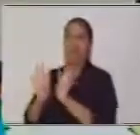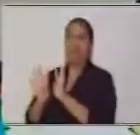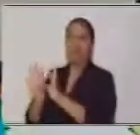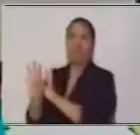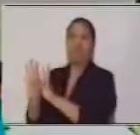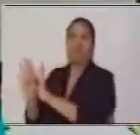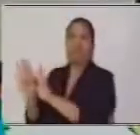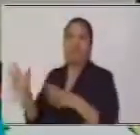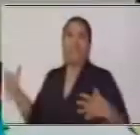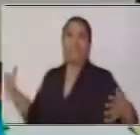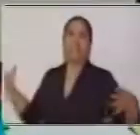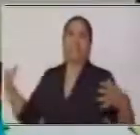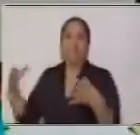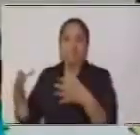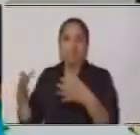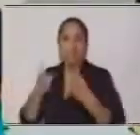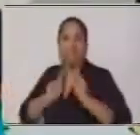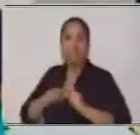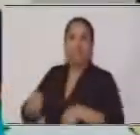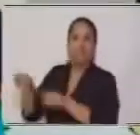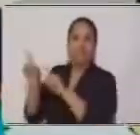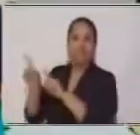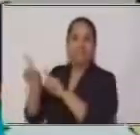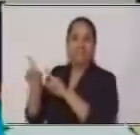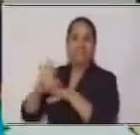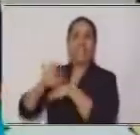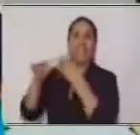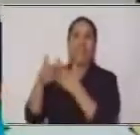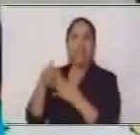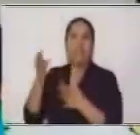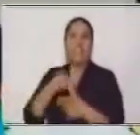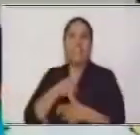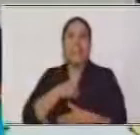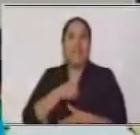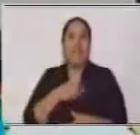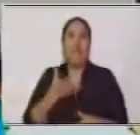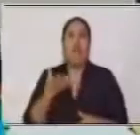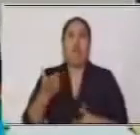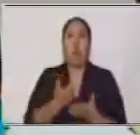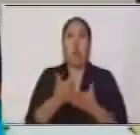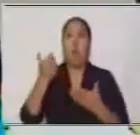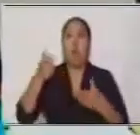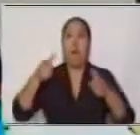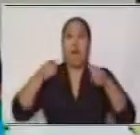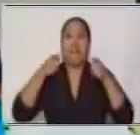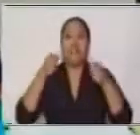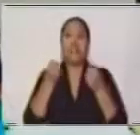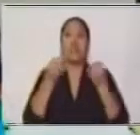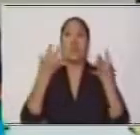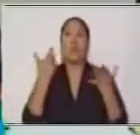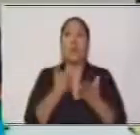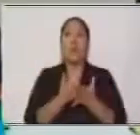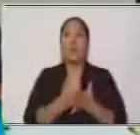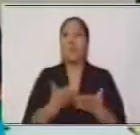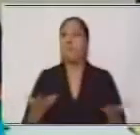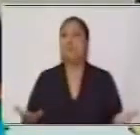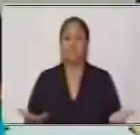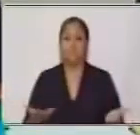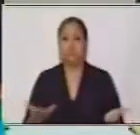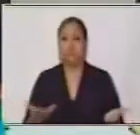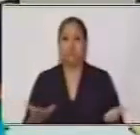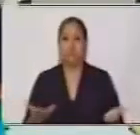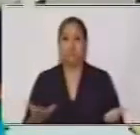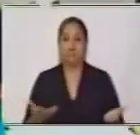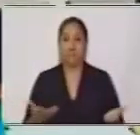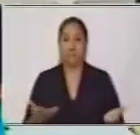y nos juntábamos muchos ahí y todos queríamos comprar una tostada, ¿cuánto teníamos que pagar? Muy bien,